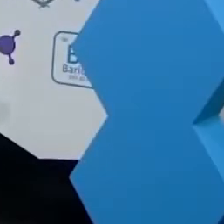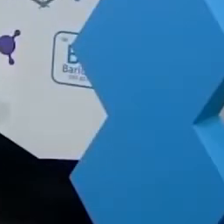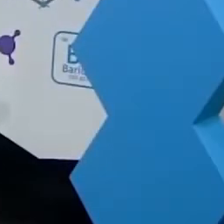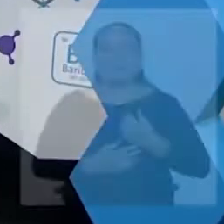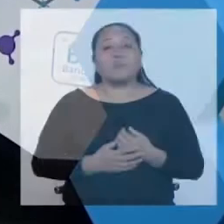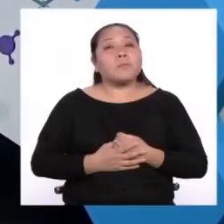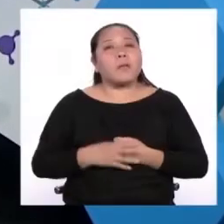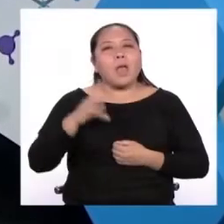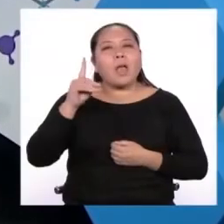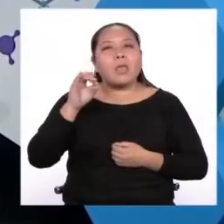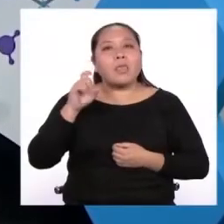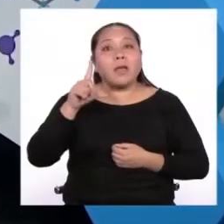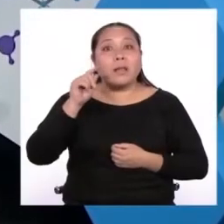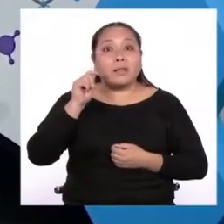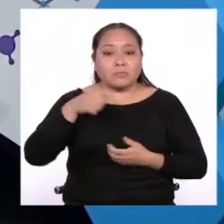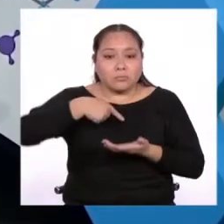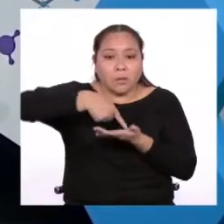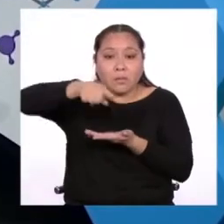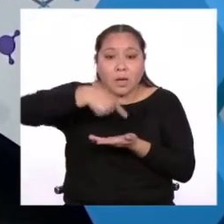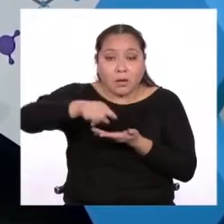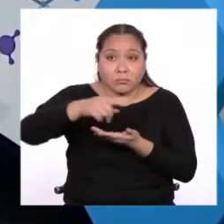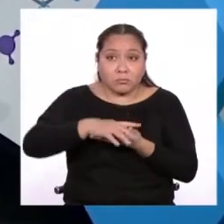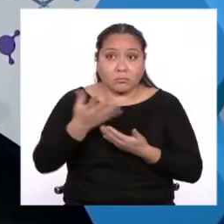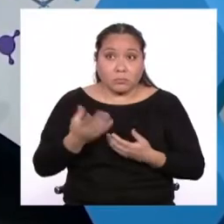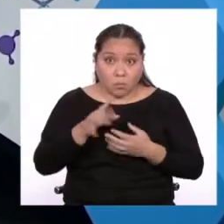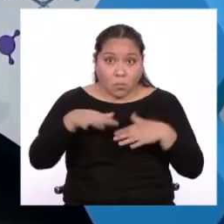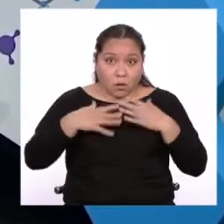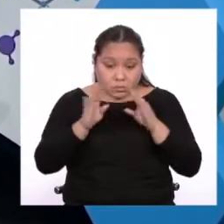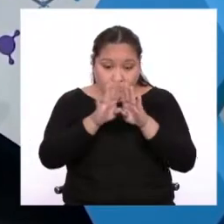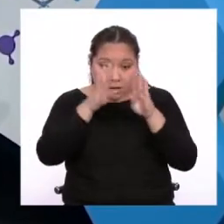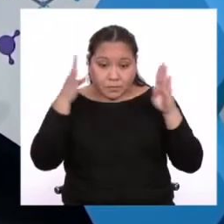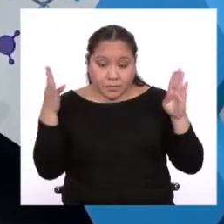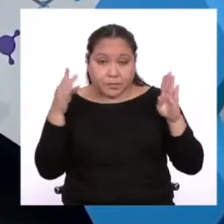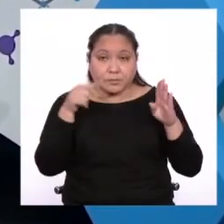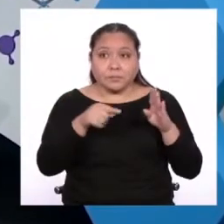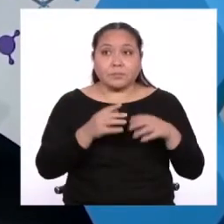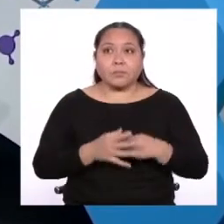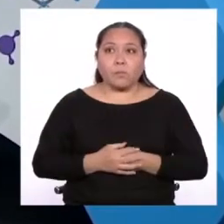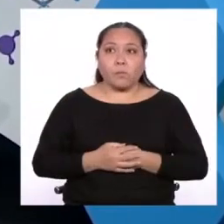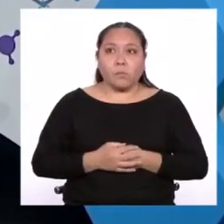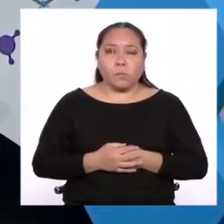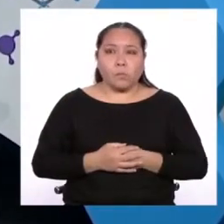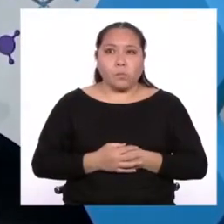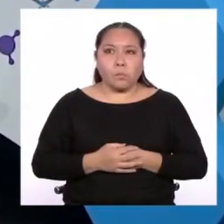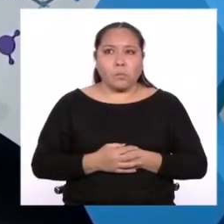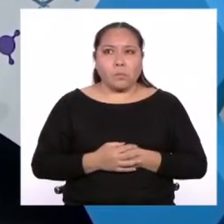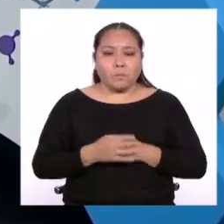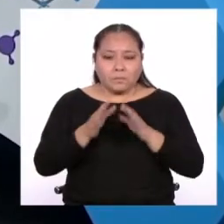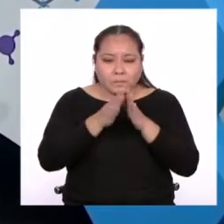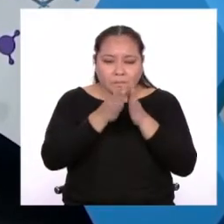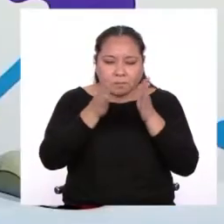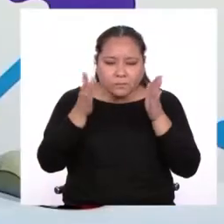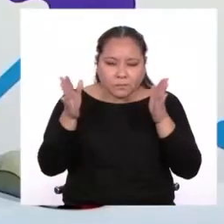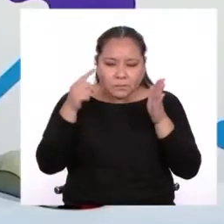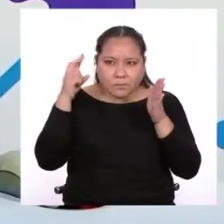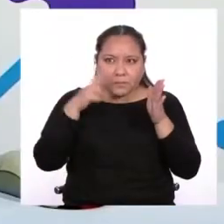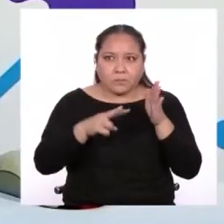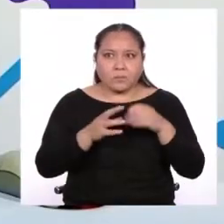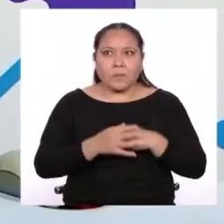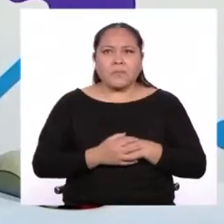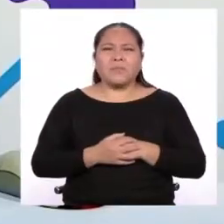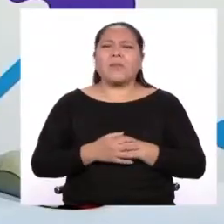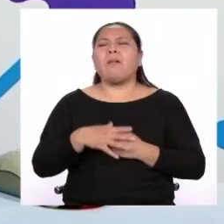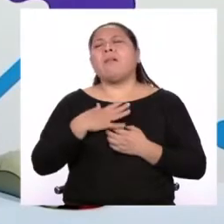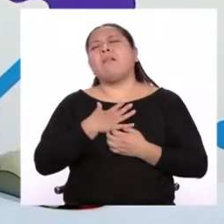Delta, te acabo de mandar un archivo. ¿Puedes abrirlo, porfaz? Descargando. Abriendo. La